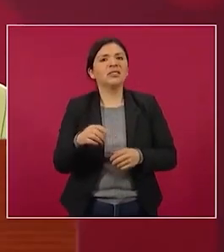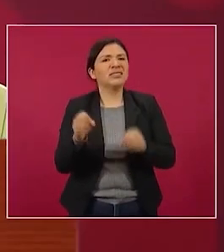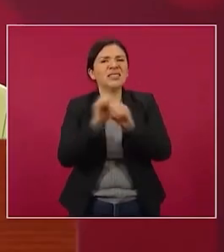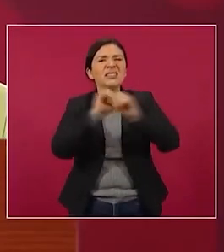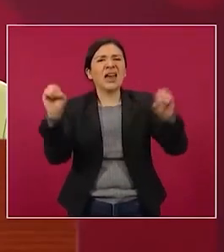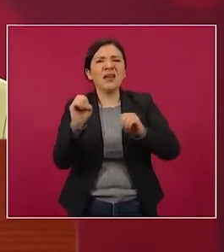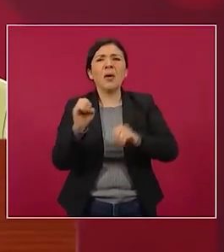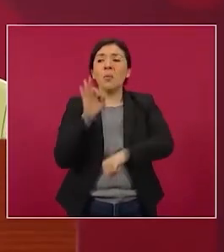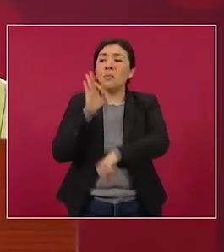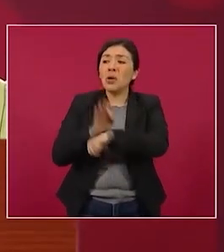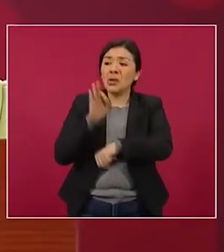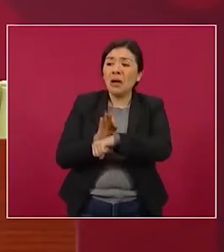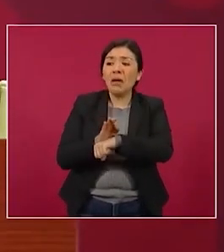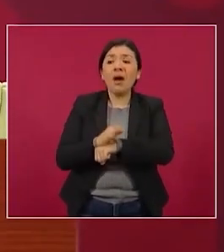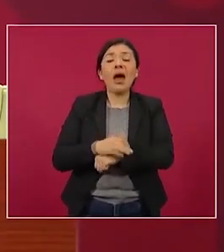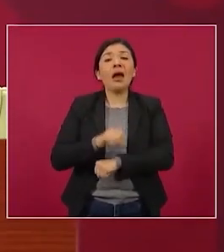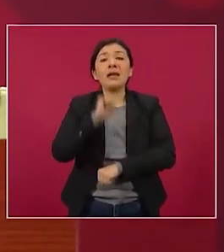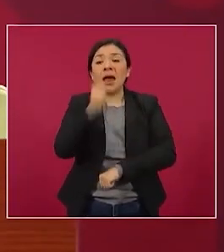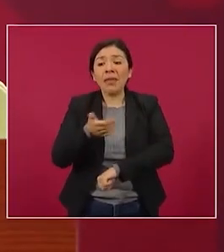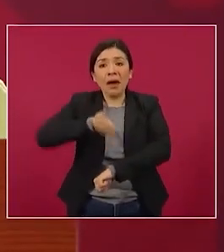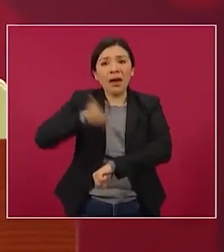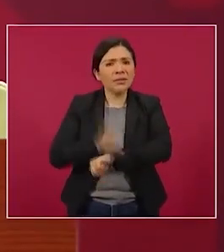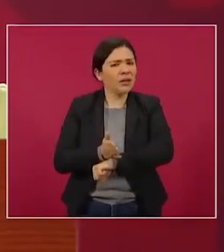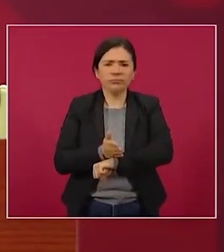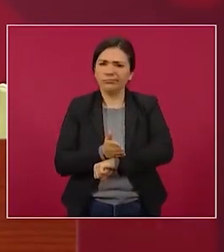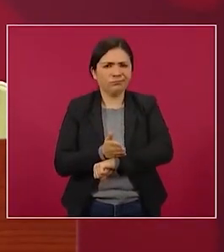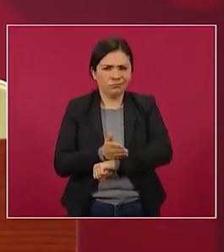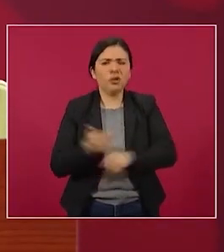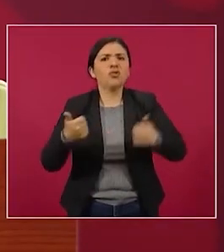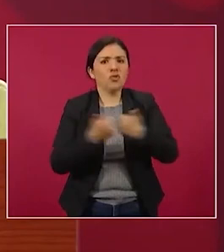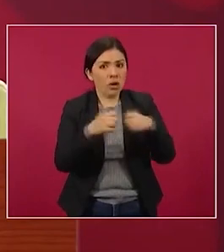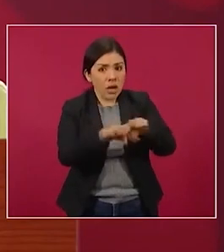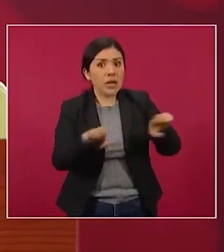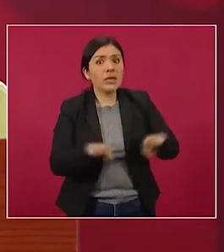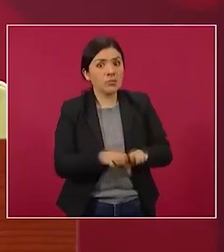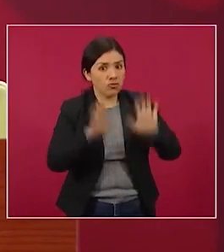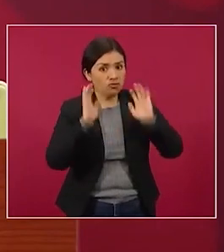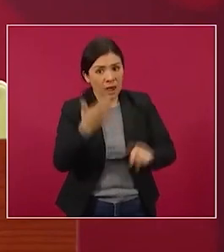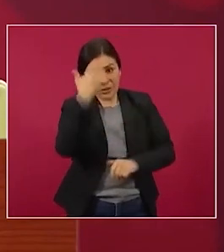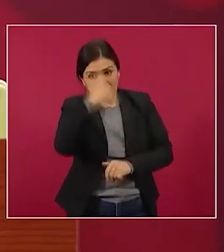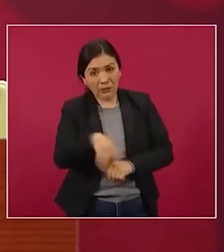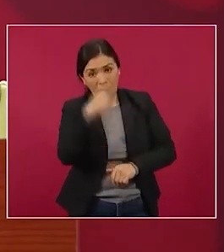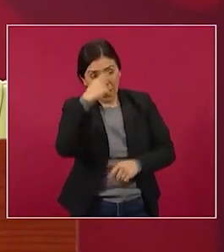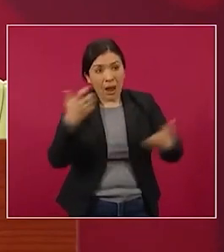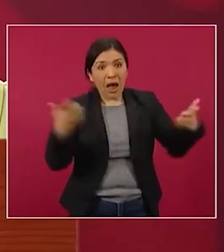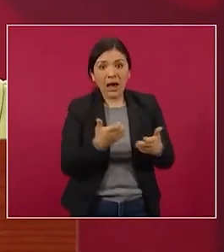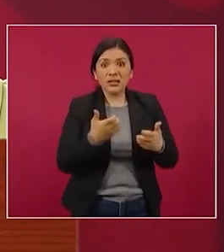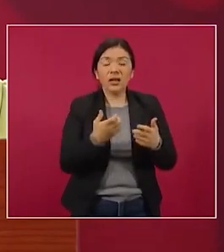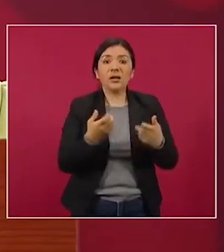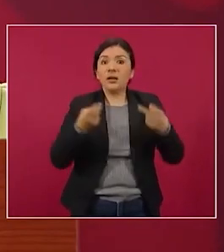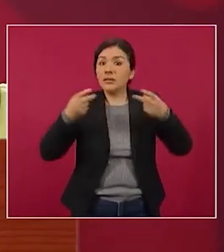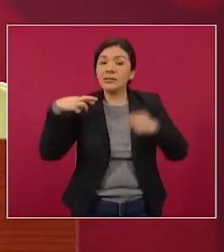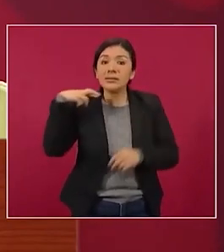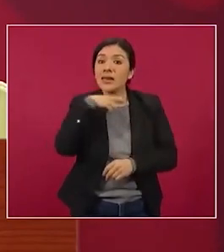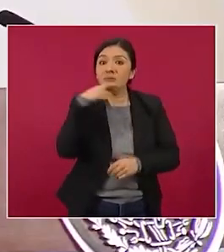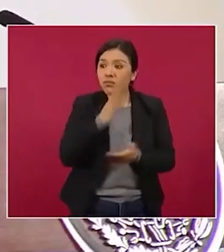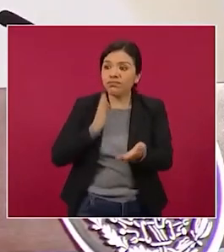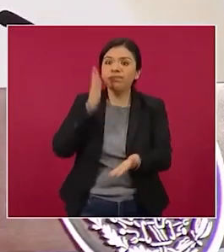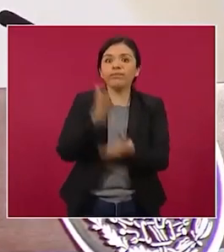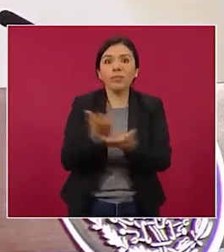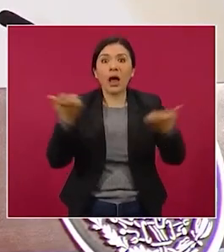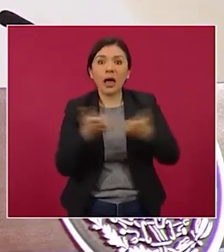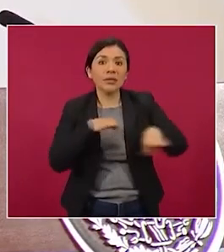impunidad, con equipos especializados de reacción inmediata, integrados por